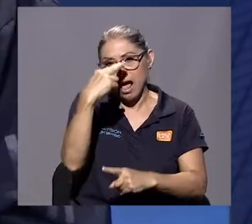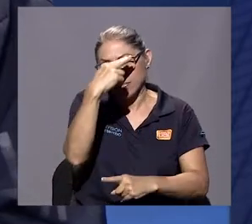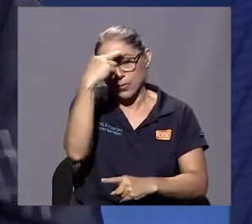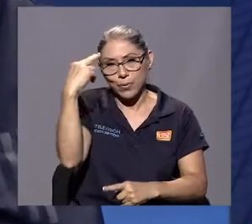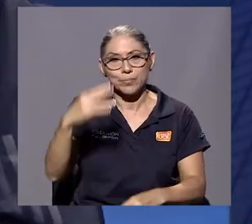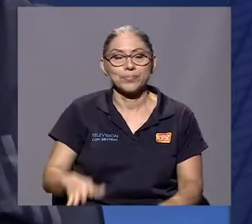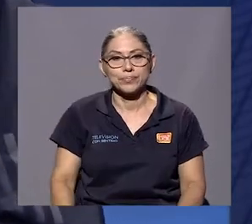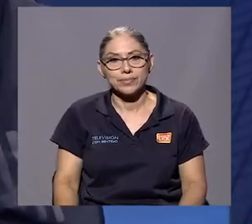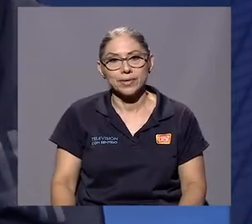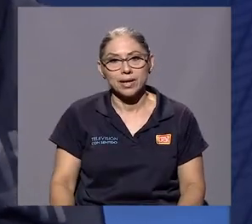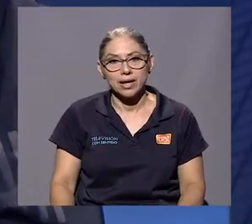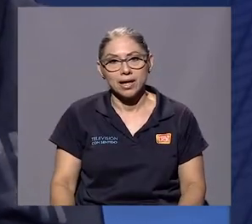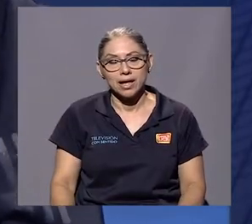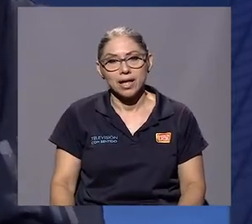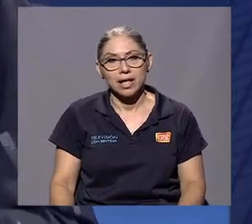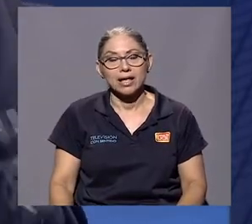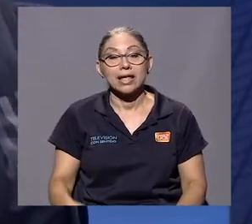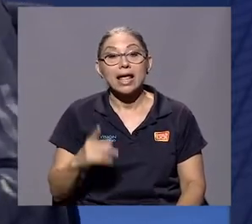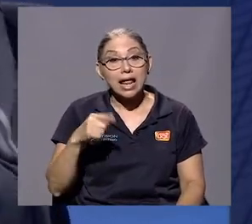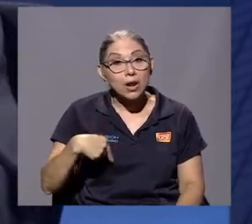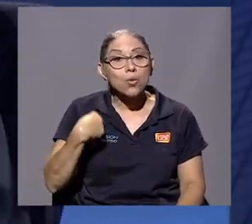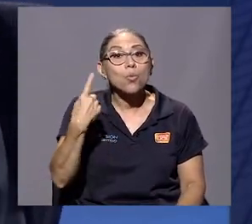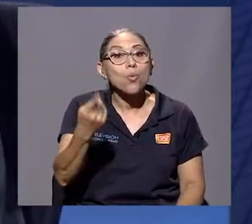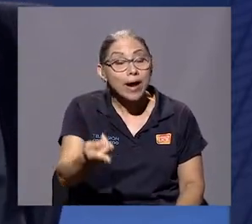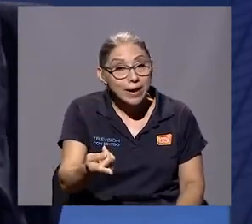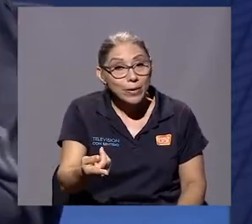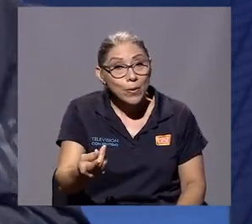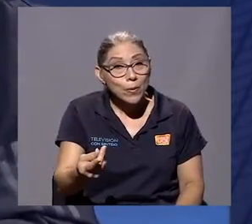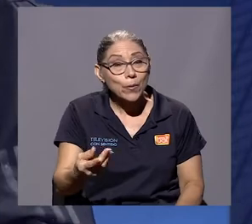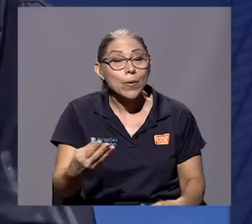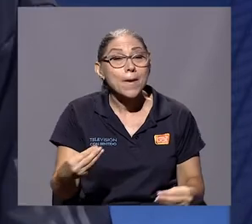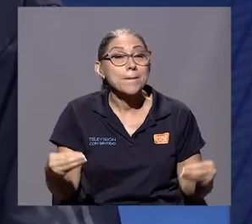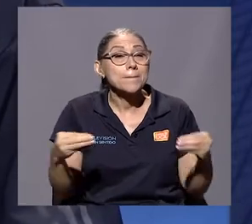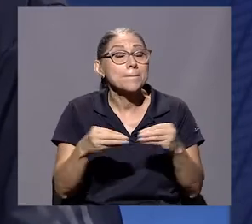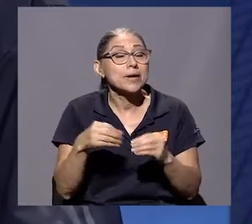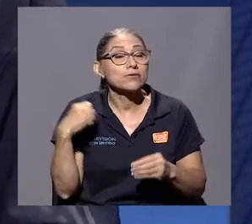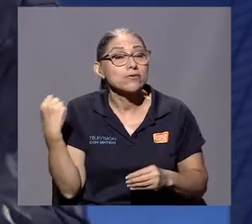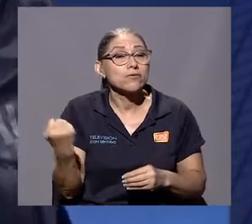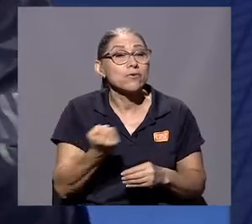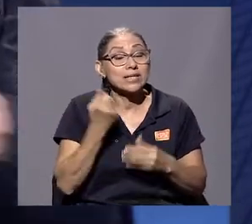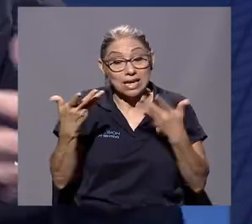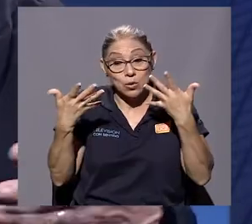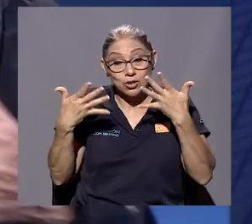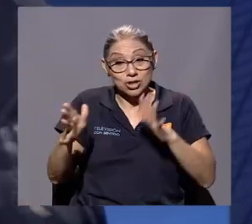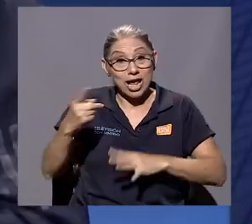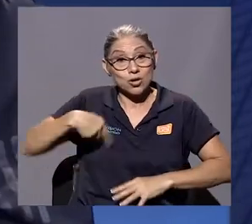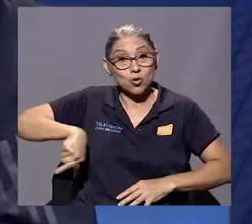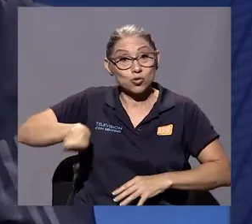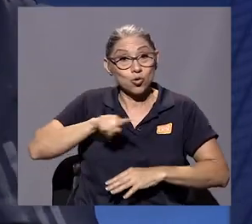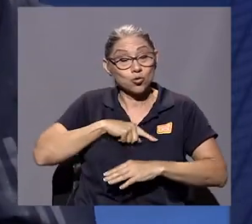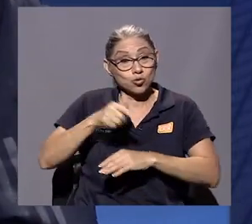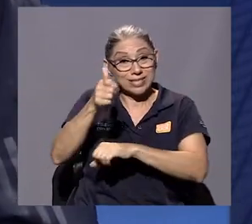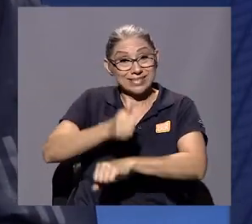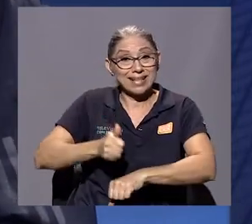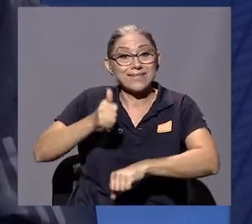la iglesia católica. Que luego se acentuó cuando ya en Milán, establecidos,